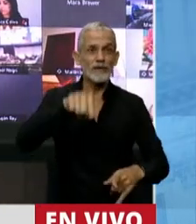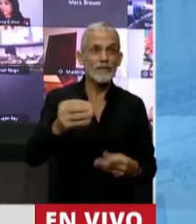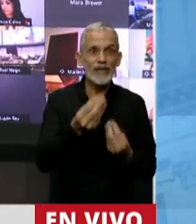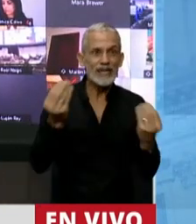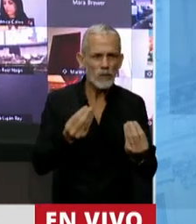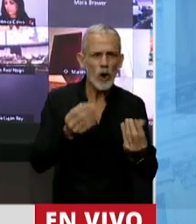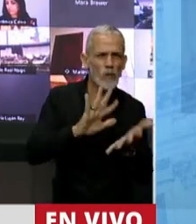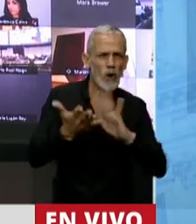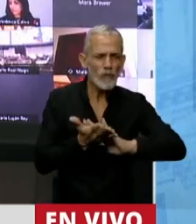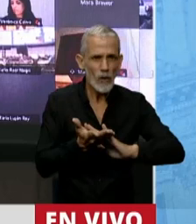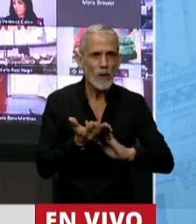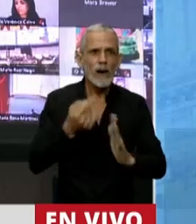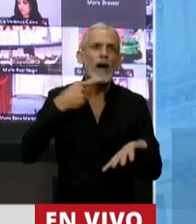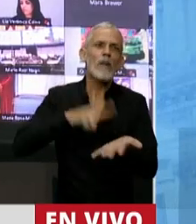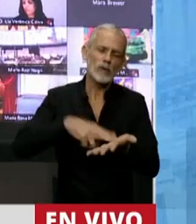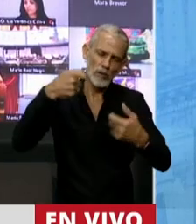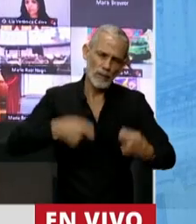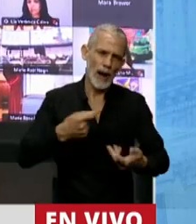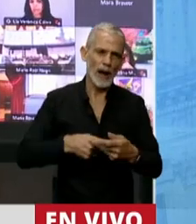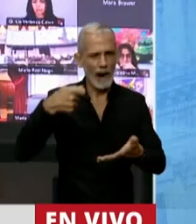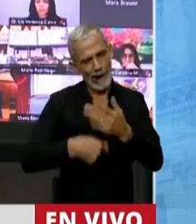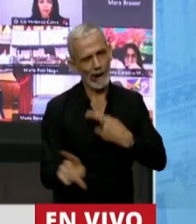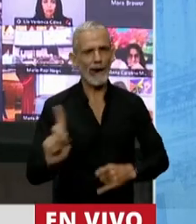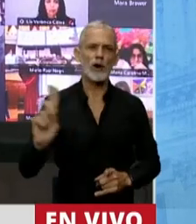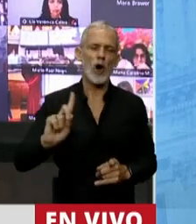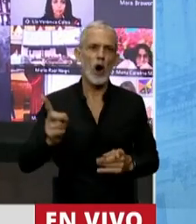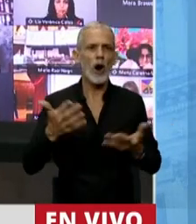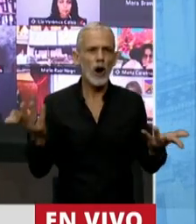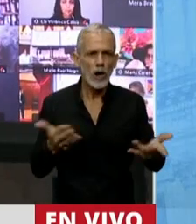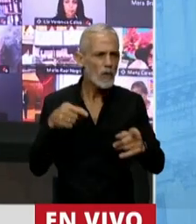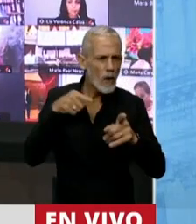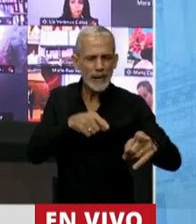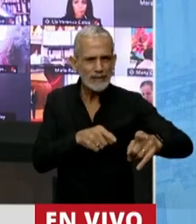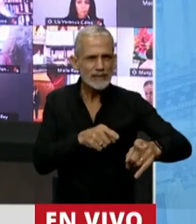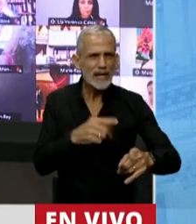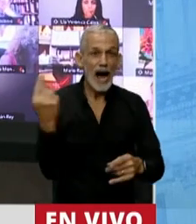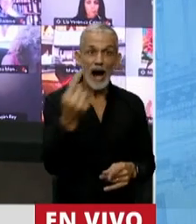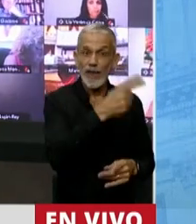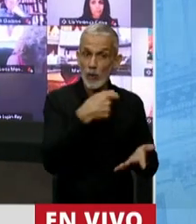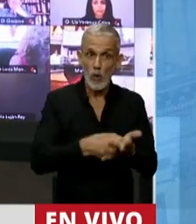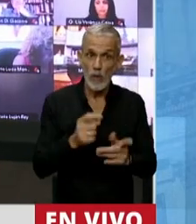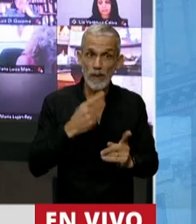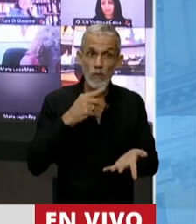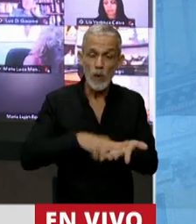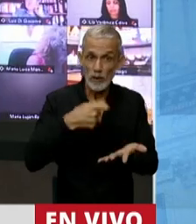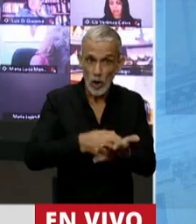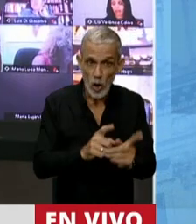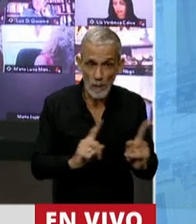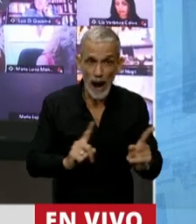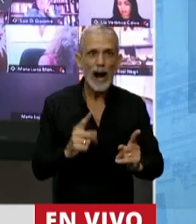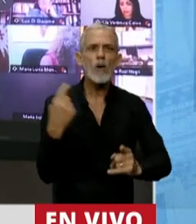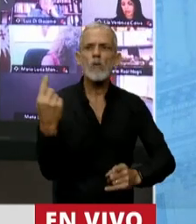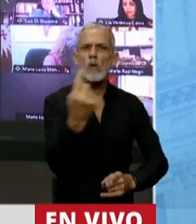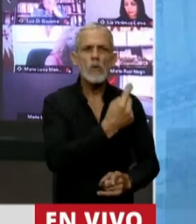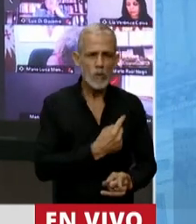de perseguir la evasión en general y perseguir la evasión en particular de las evasiones que